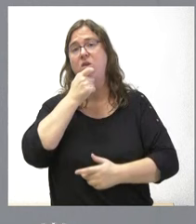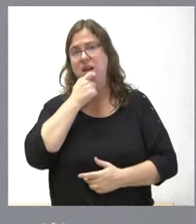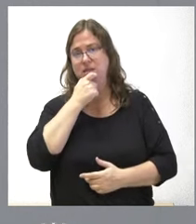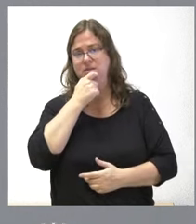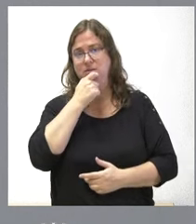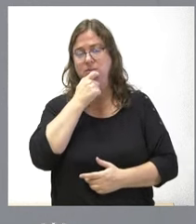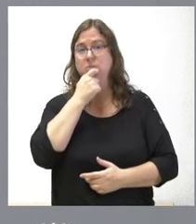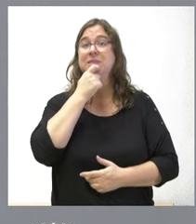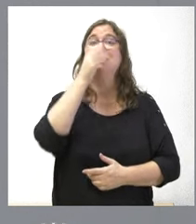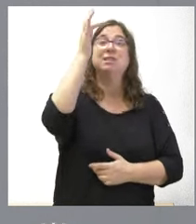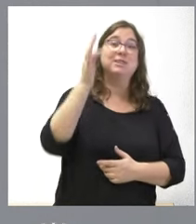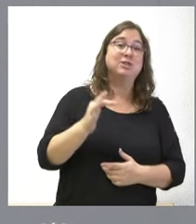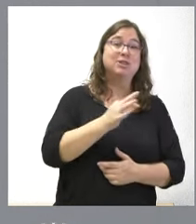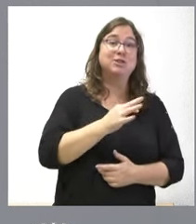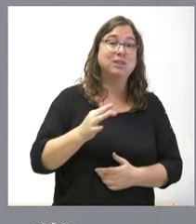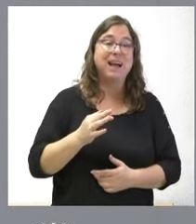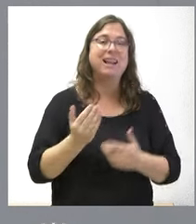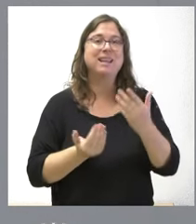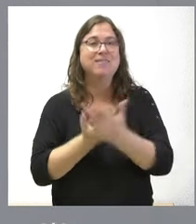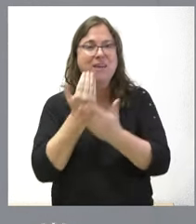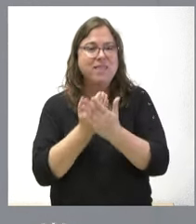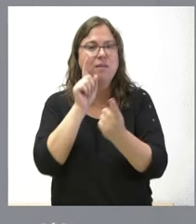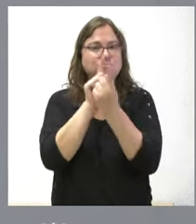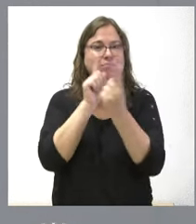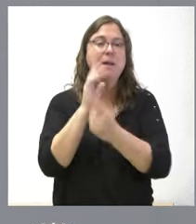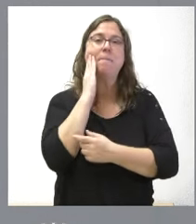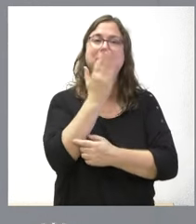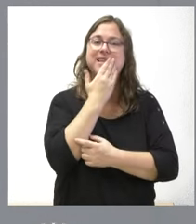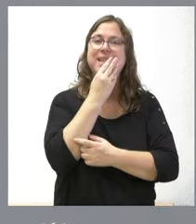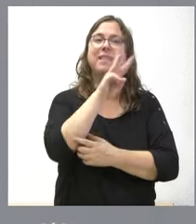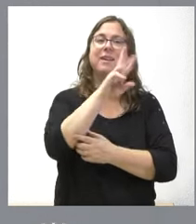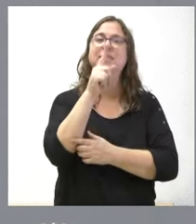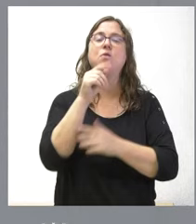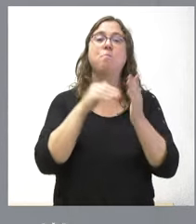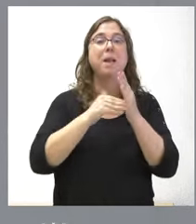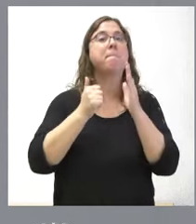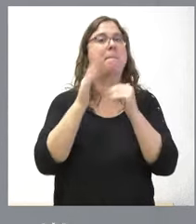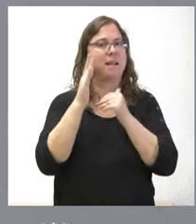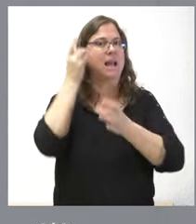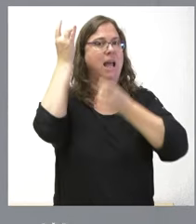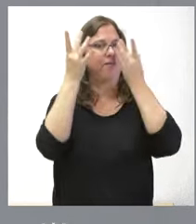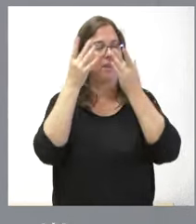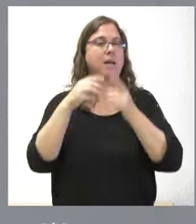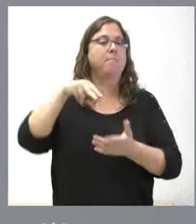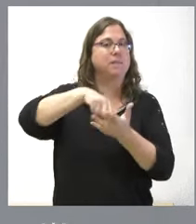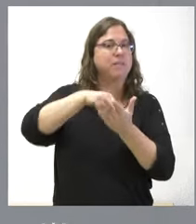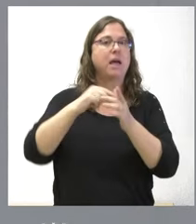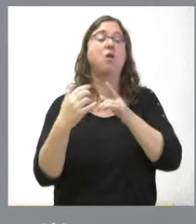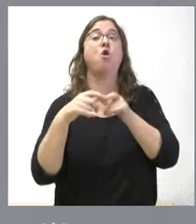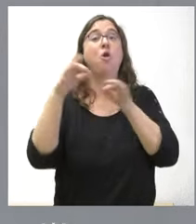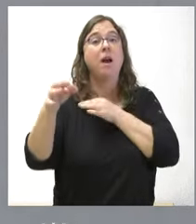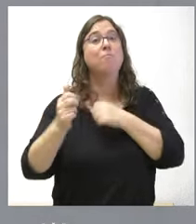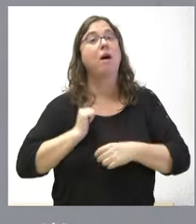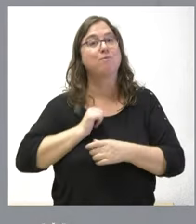Son más de 32.000 sesiones presenciales y online. Por tanto, se extiende esas actividades a los centros escolares en zonas rurales.